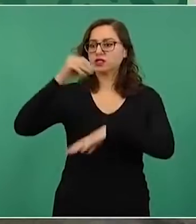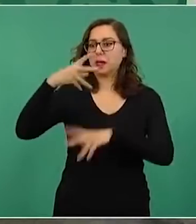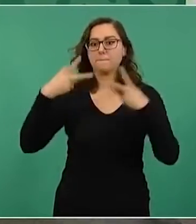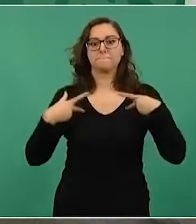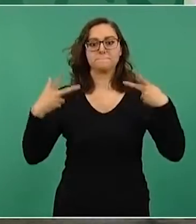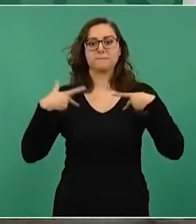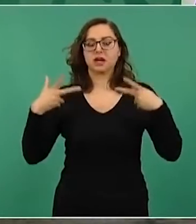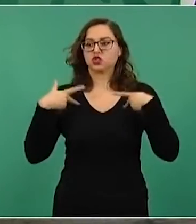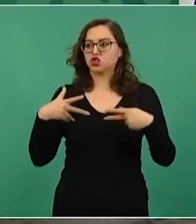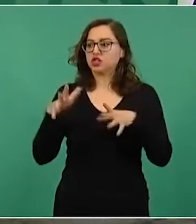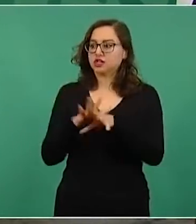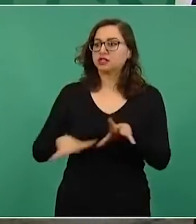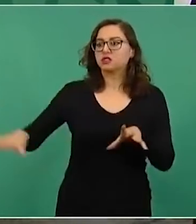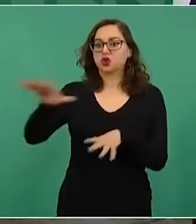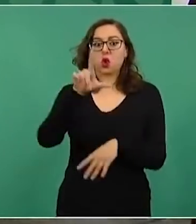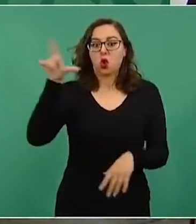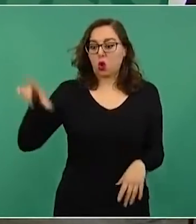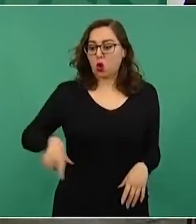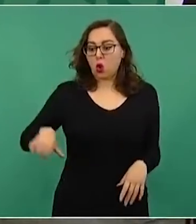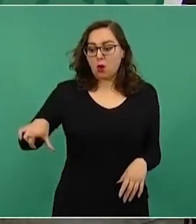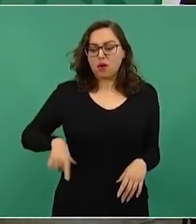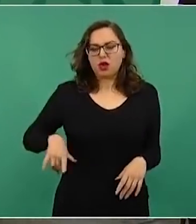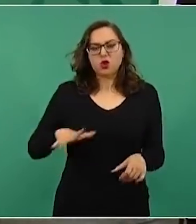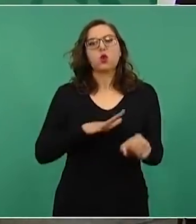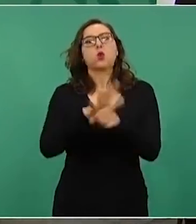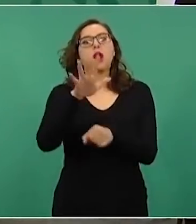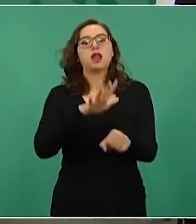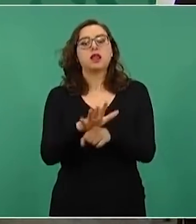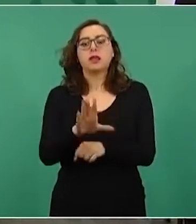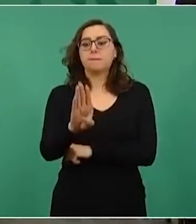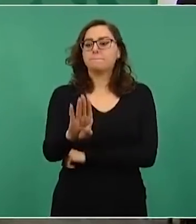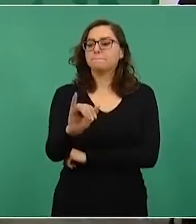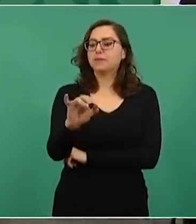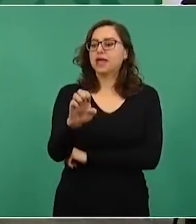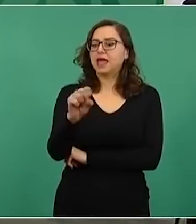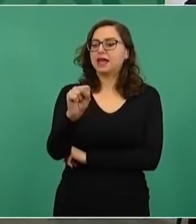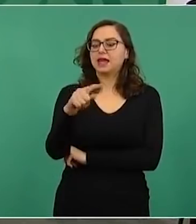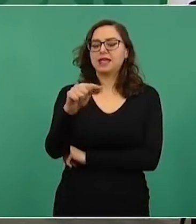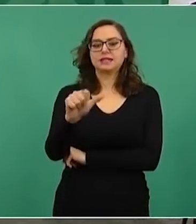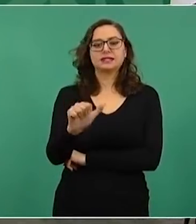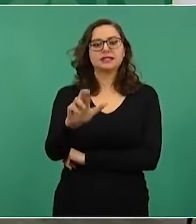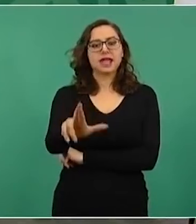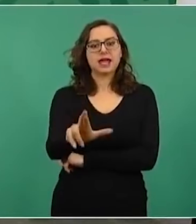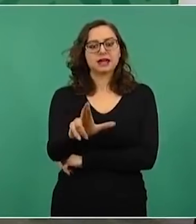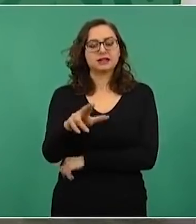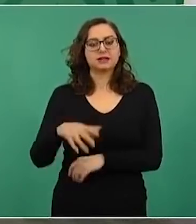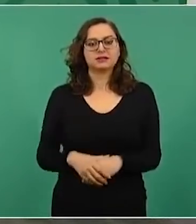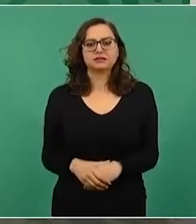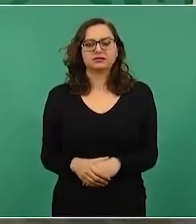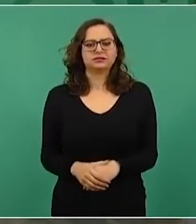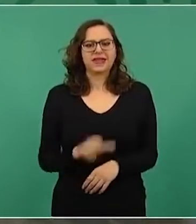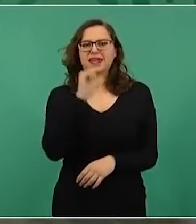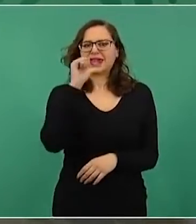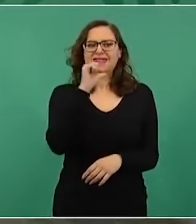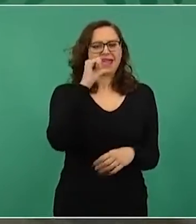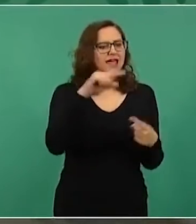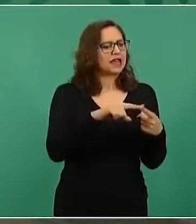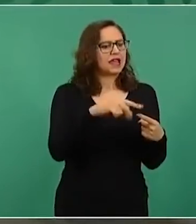bienestar, muy contrario a lo que fue la política neoliberal,